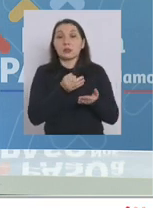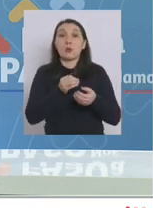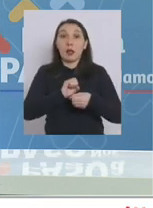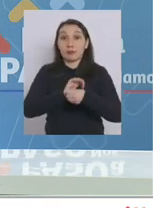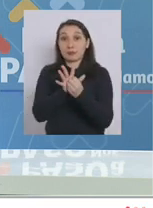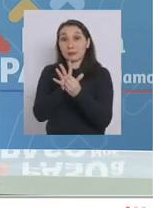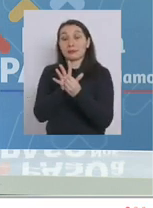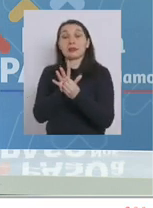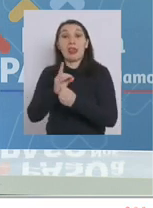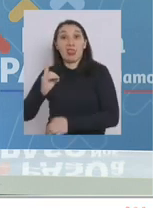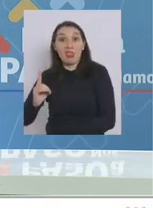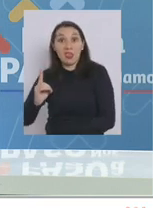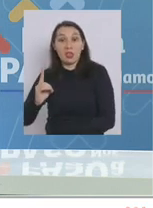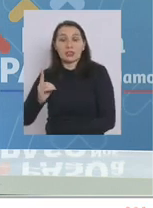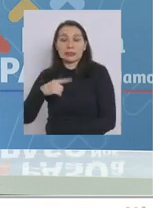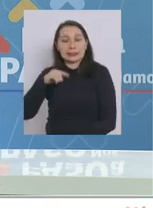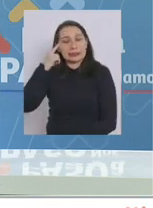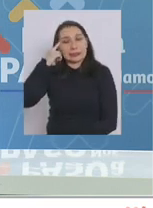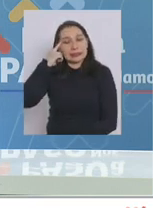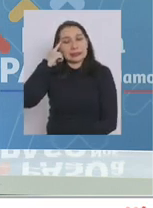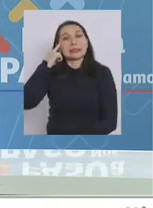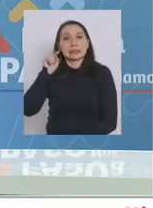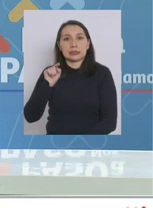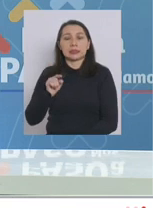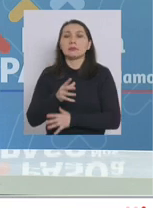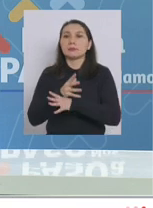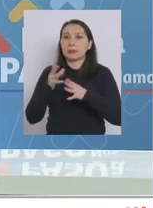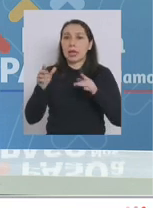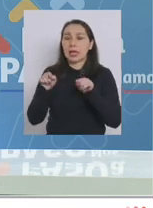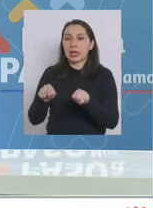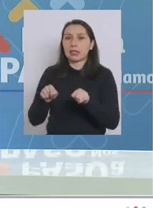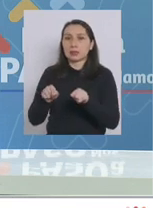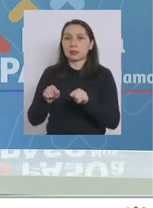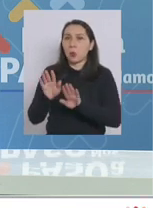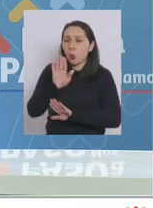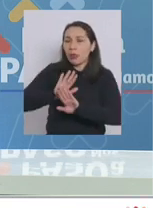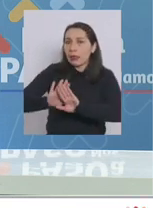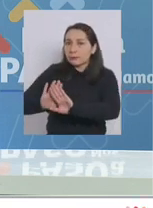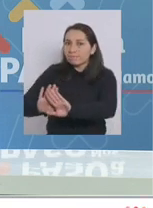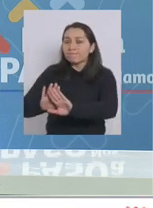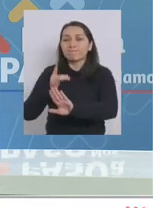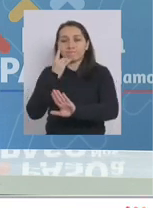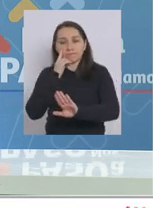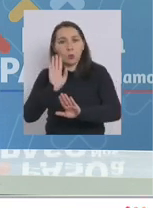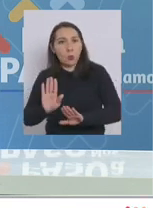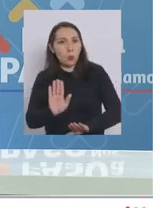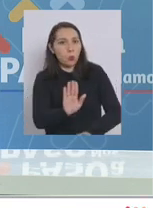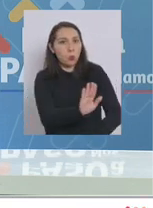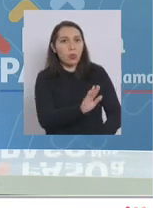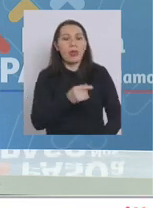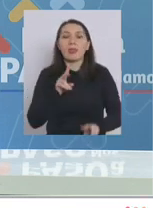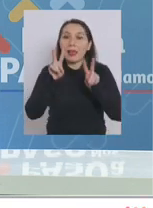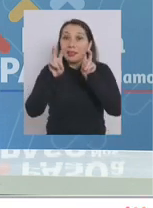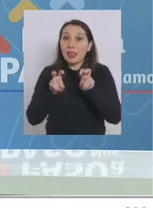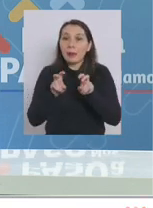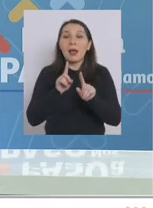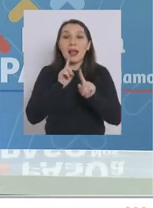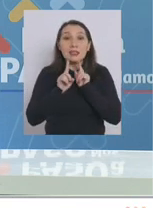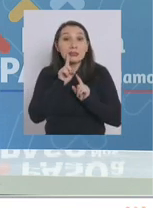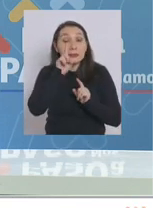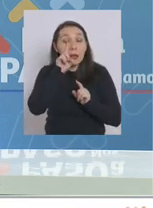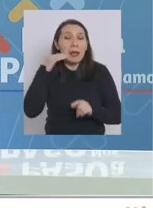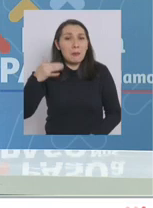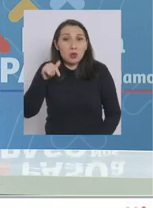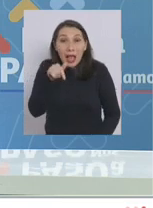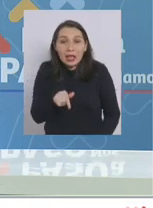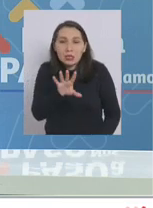obviamente nos hace tomar ser tremendamente mucho más precavidos principalmente en el testeo porque lo